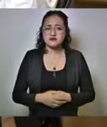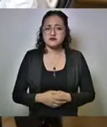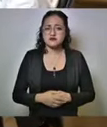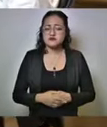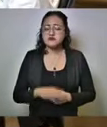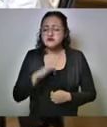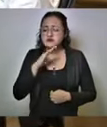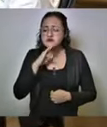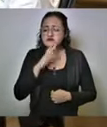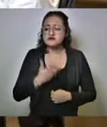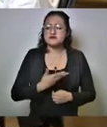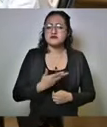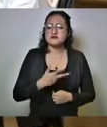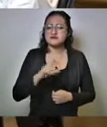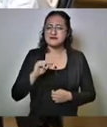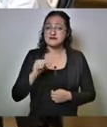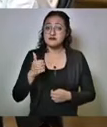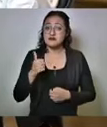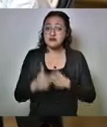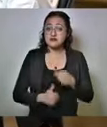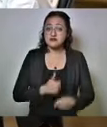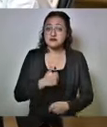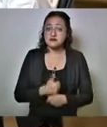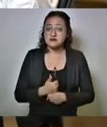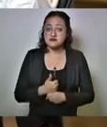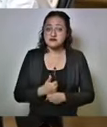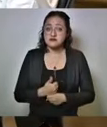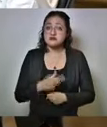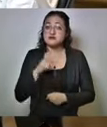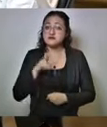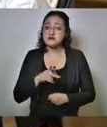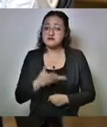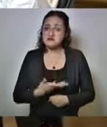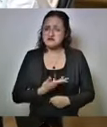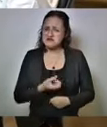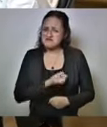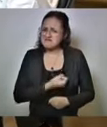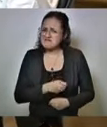años y goza de una extraordinaria salud.